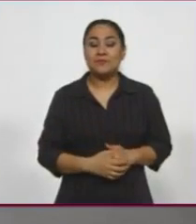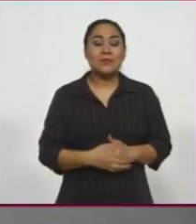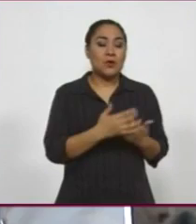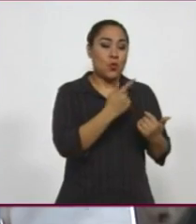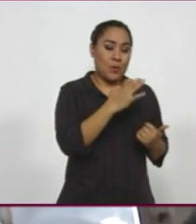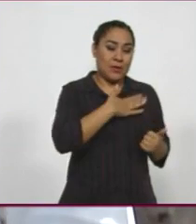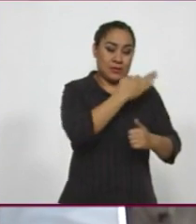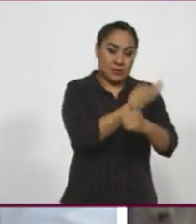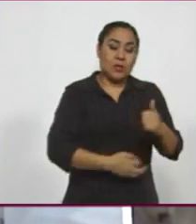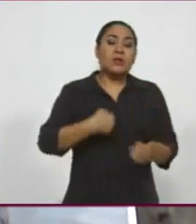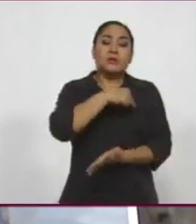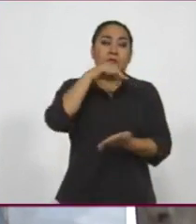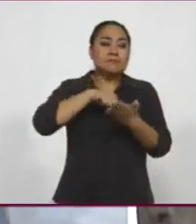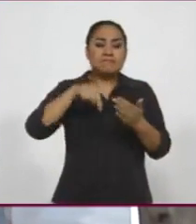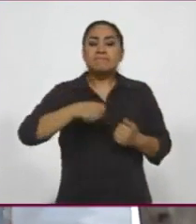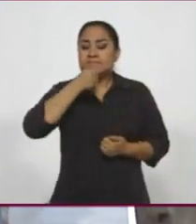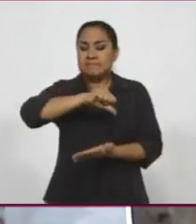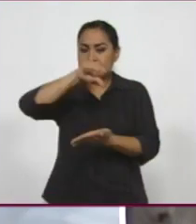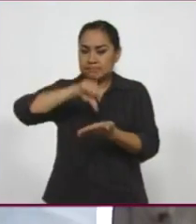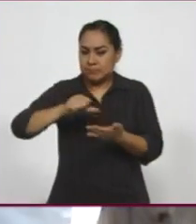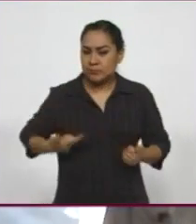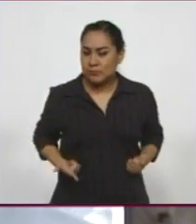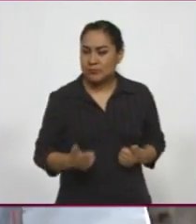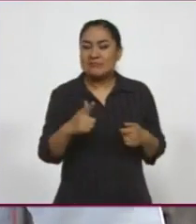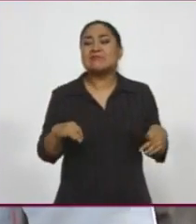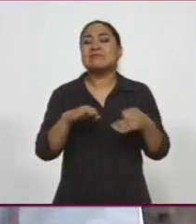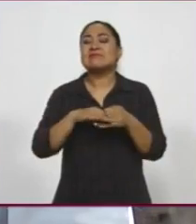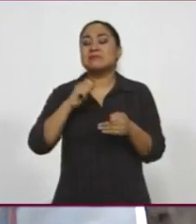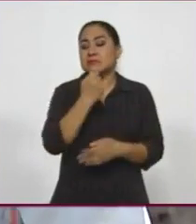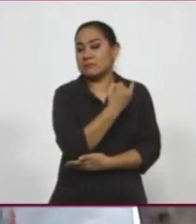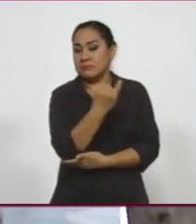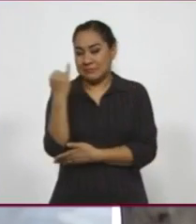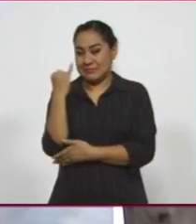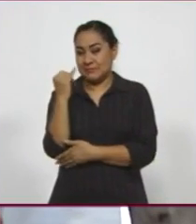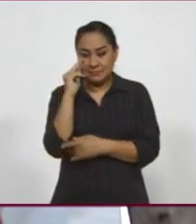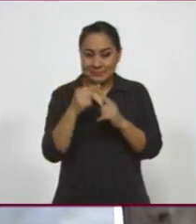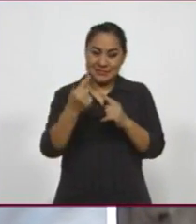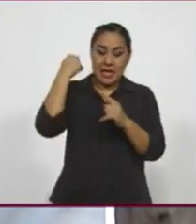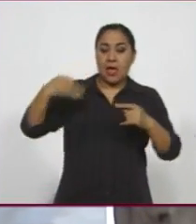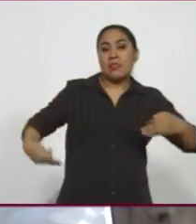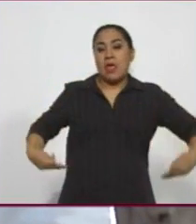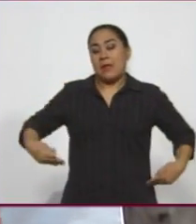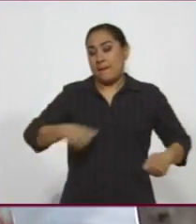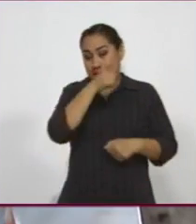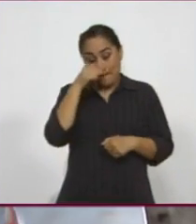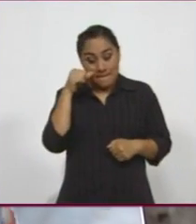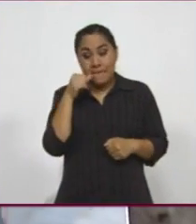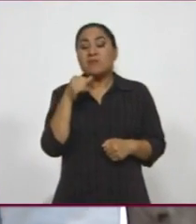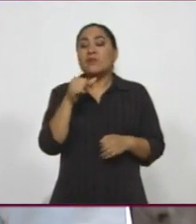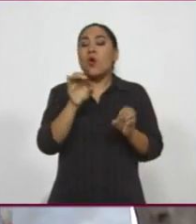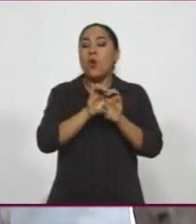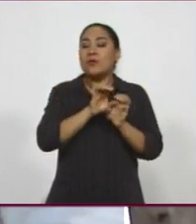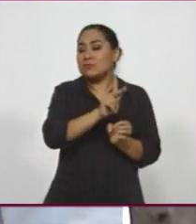Guadalupe, buenas tardes. Hoy transmitimos desde el centro de Guanajuato, muy cerca del Jardín Unión y teniendo de fondo el Teatro Juárez, e incluso una